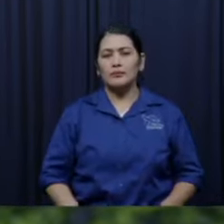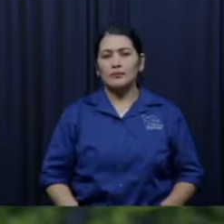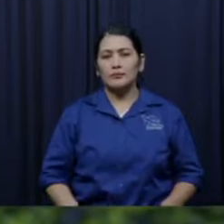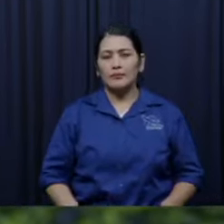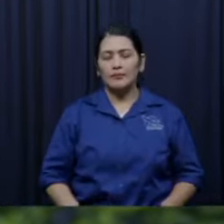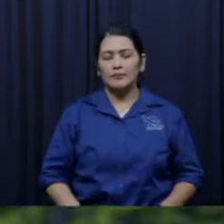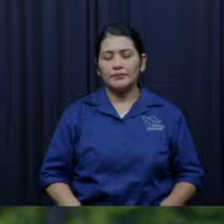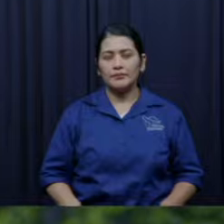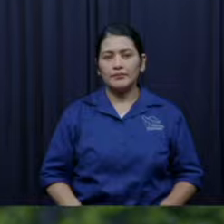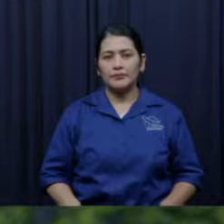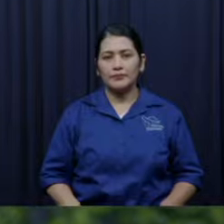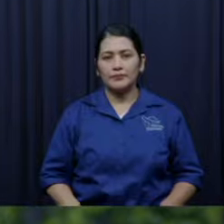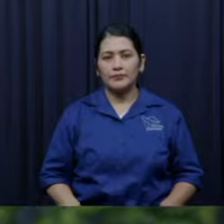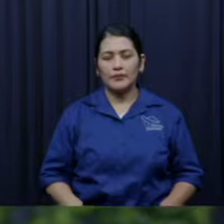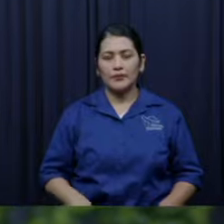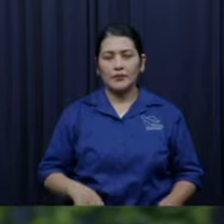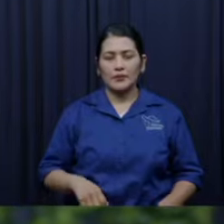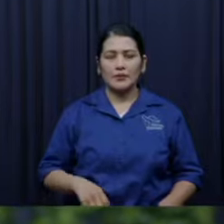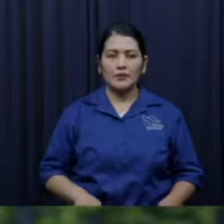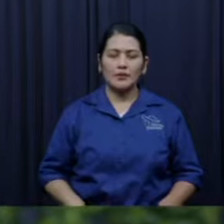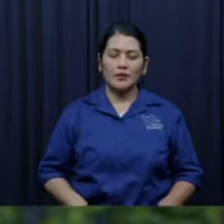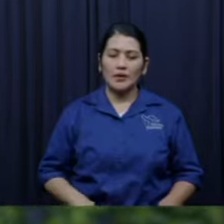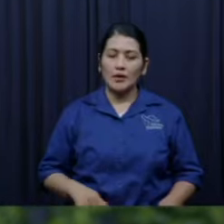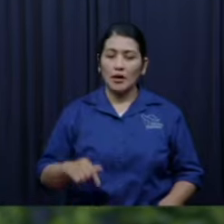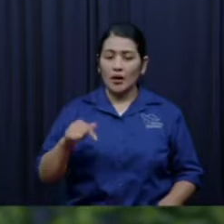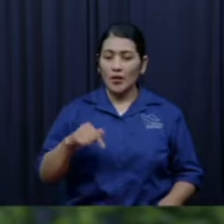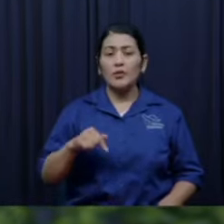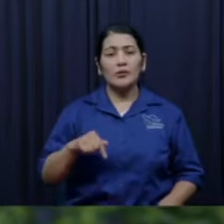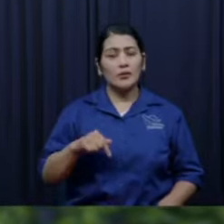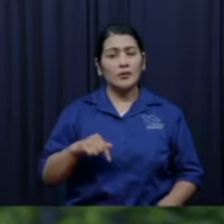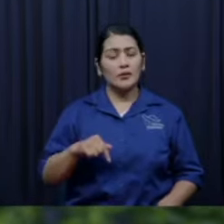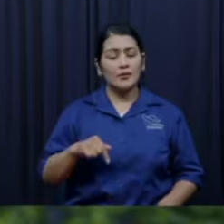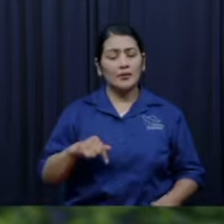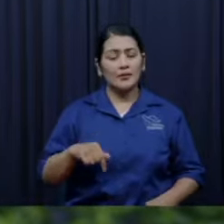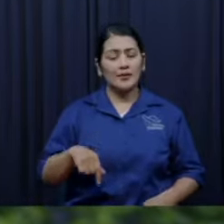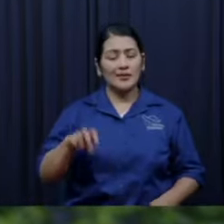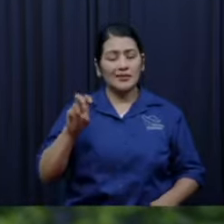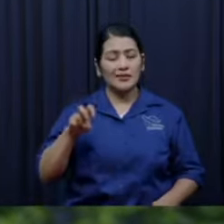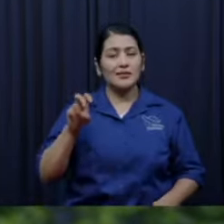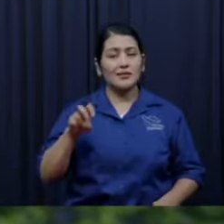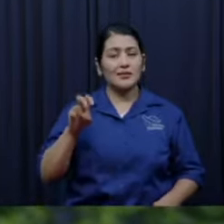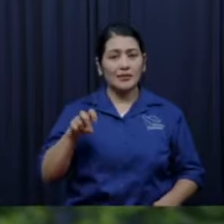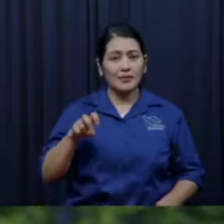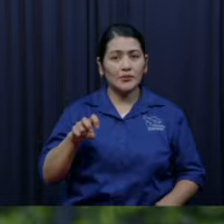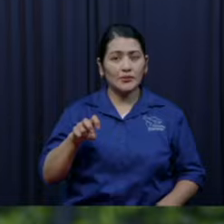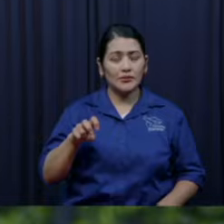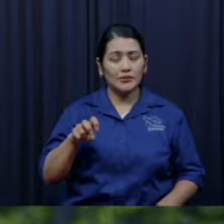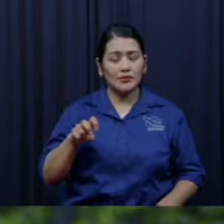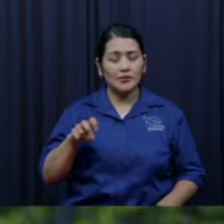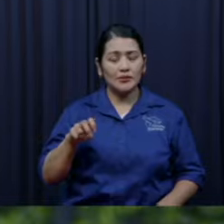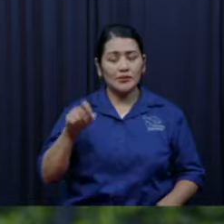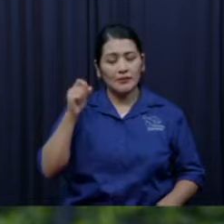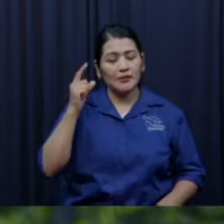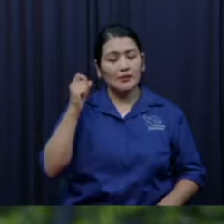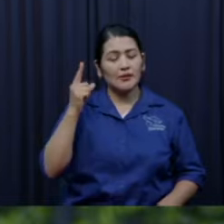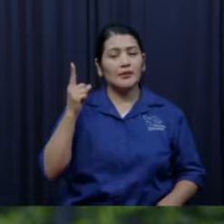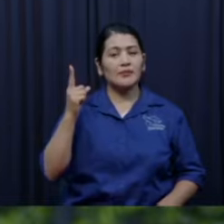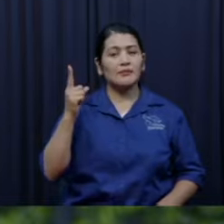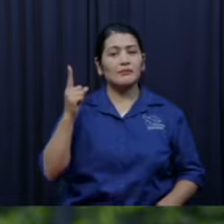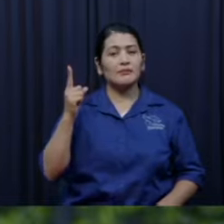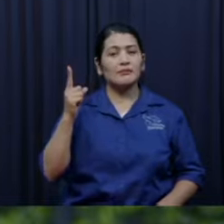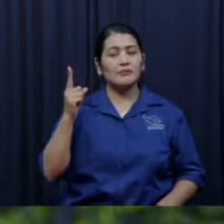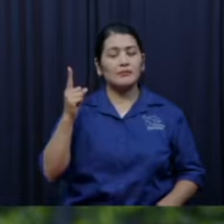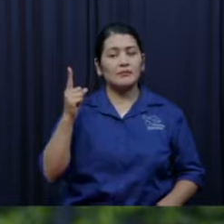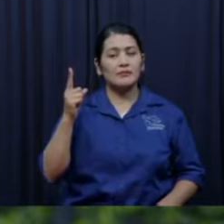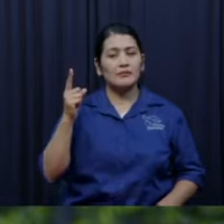dejémoslo hasta aquí ahí después platicamos de otras cosas pero mire pues hagamos un trato vamos a hacer un